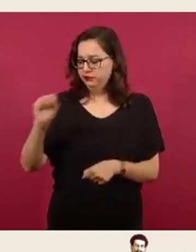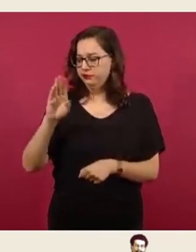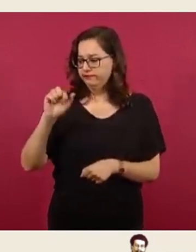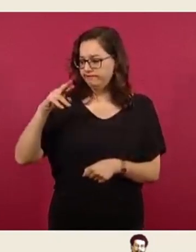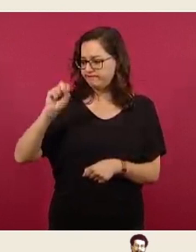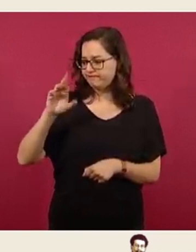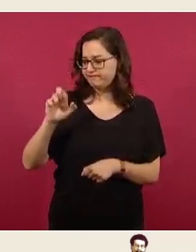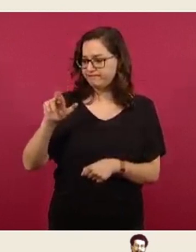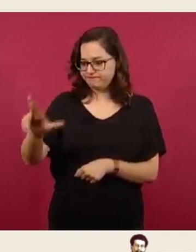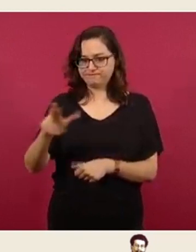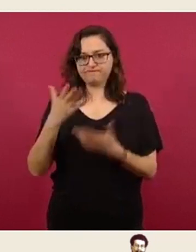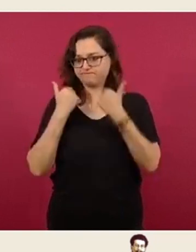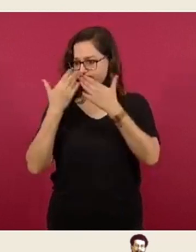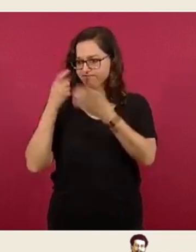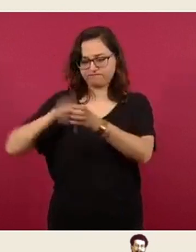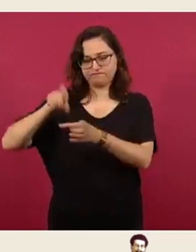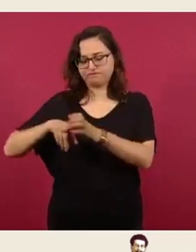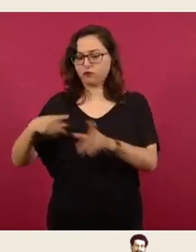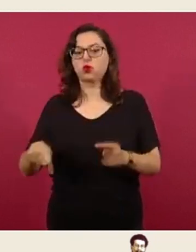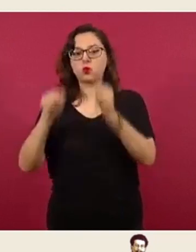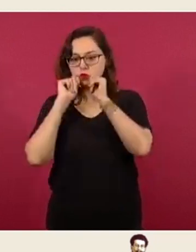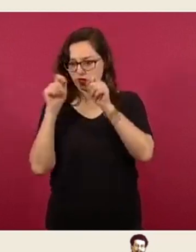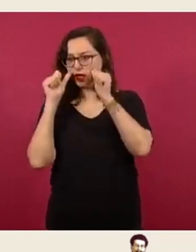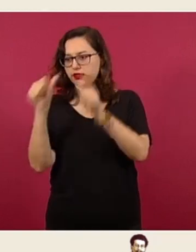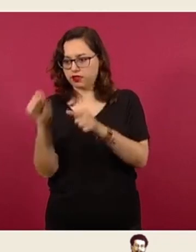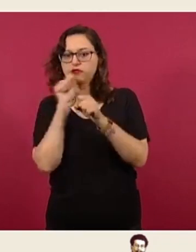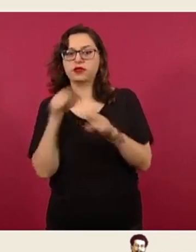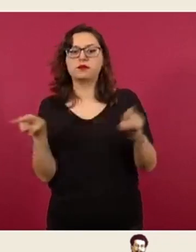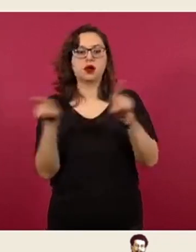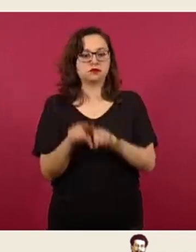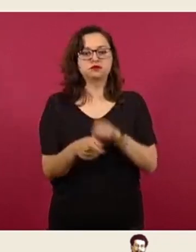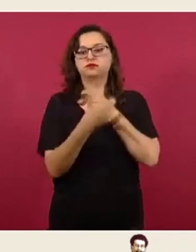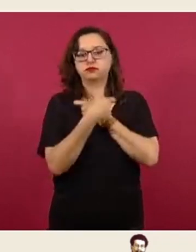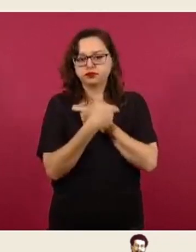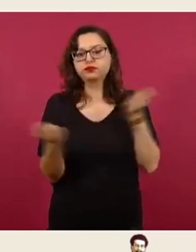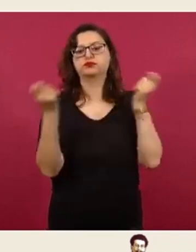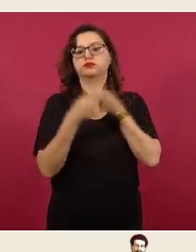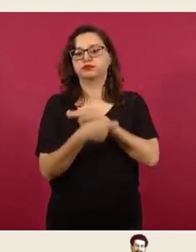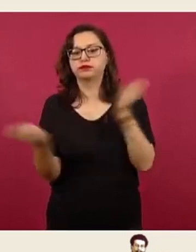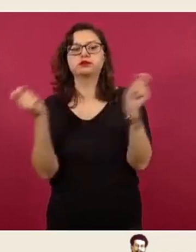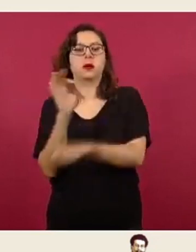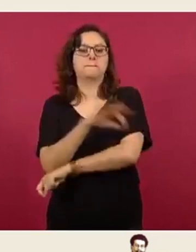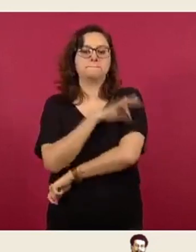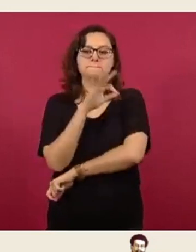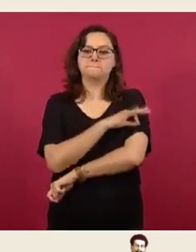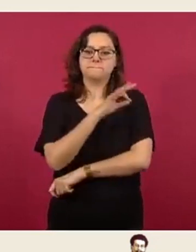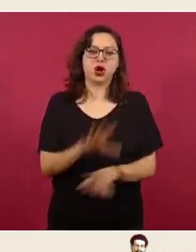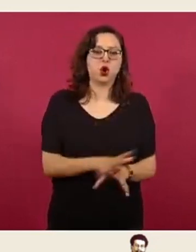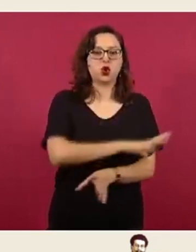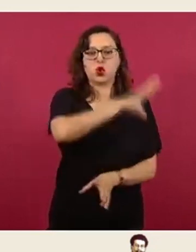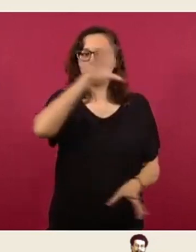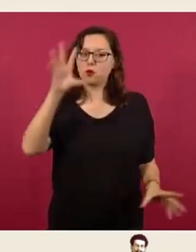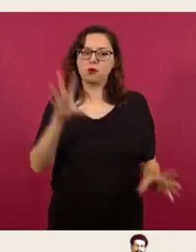se expandió mucho más allá de sus personas derechohabientes y fue vacunando, como se puede ver, utilizando todos los medios